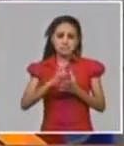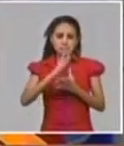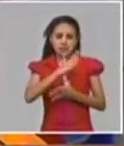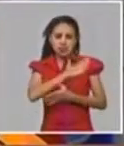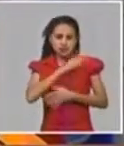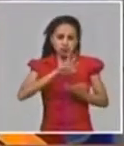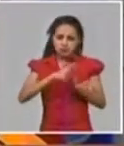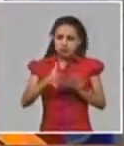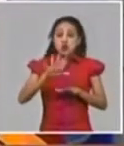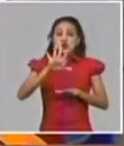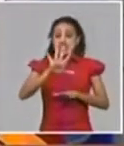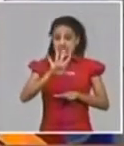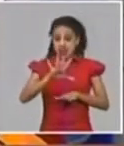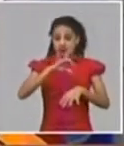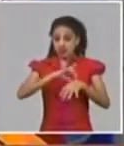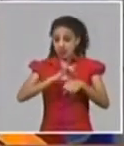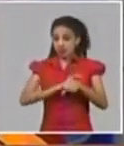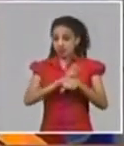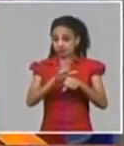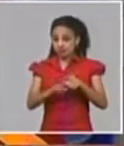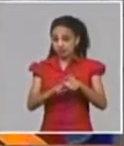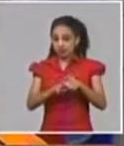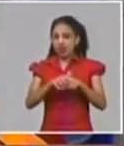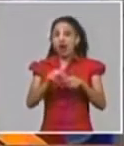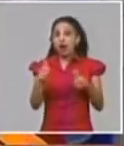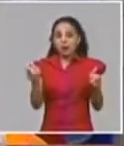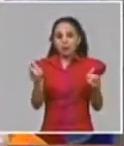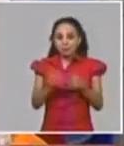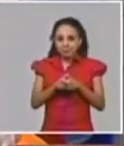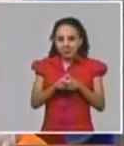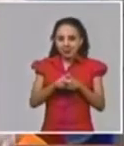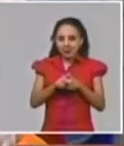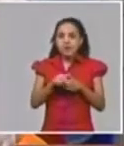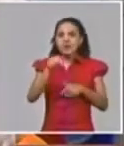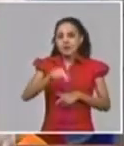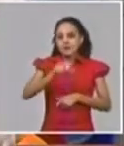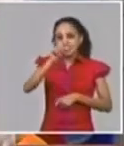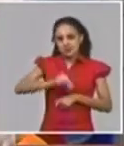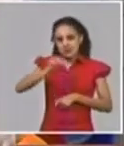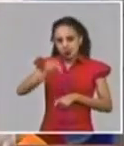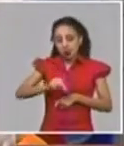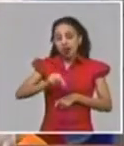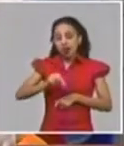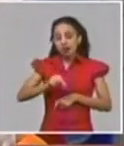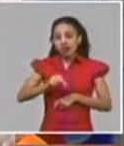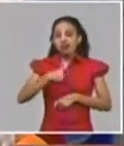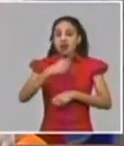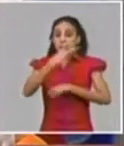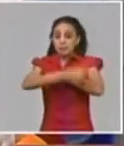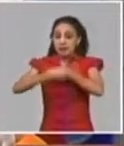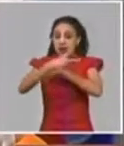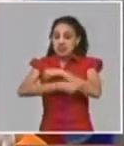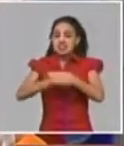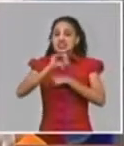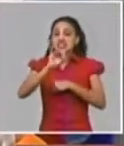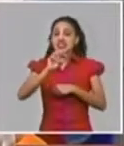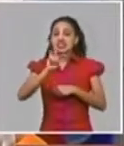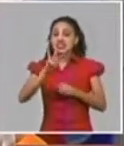empezaba la LPD, esta es la cifra más baja después que empezó el crecimiento en Cuba. Ya el parido acumula 73